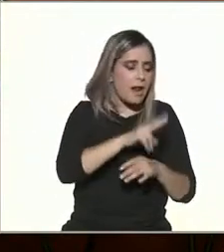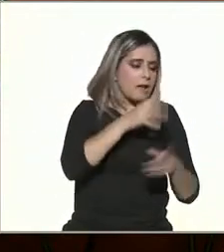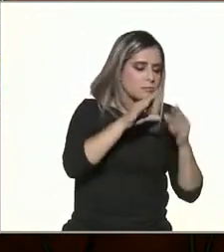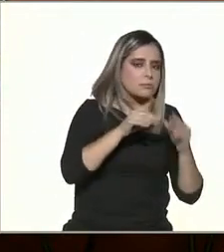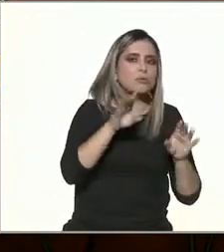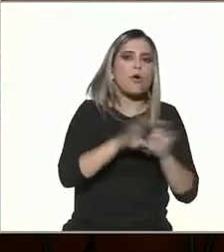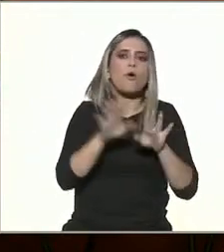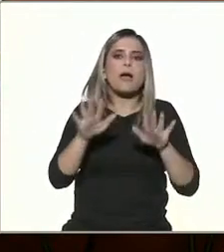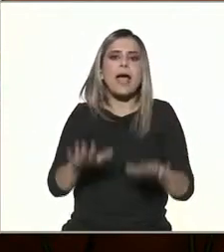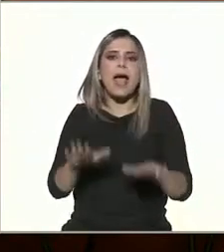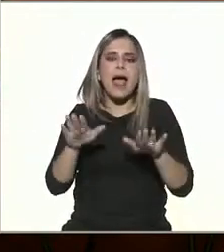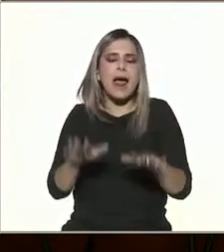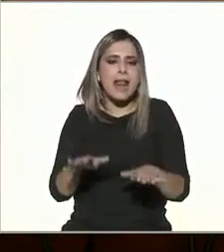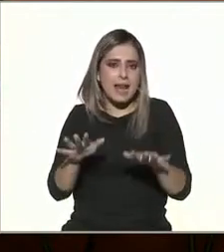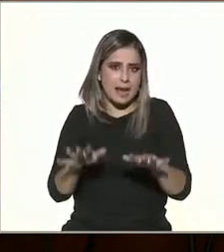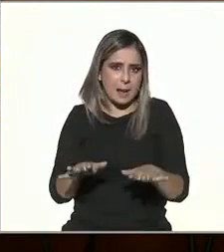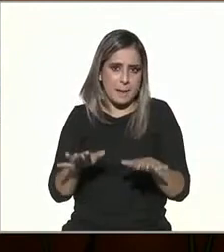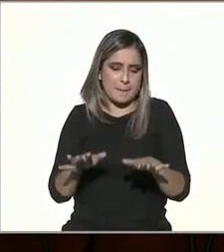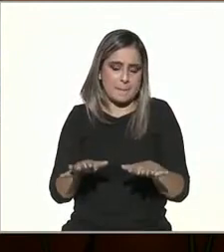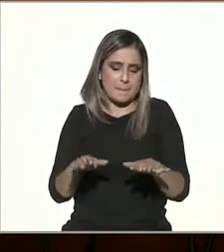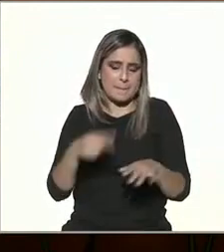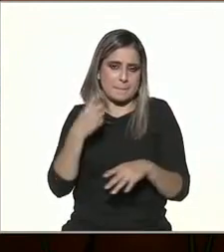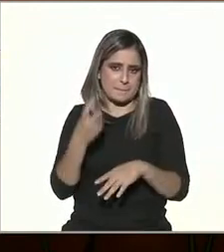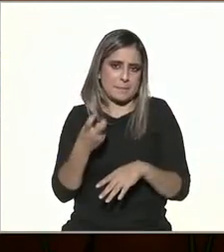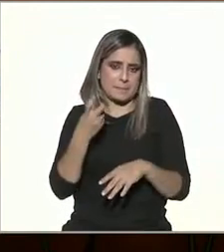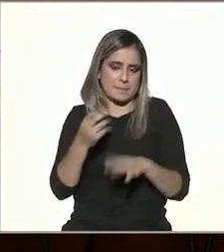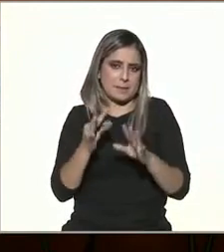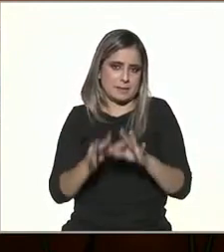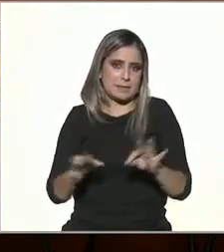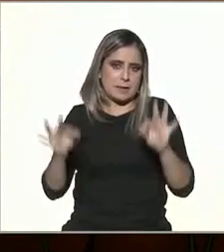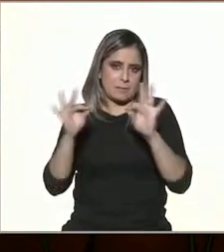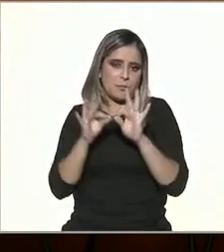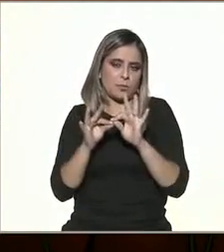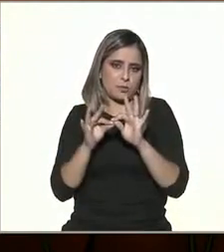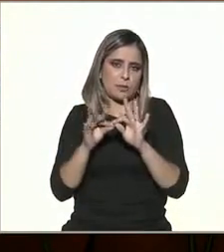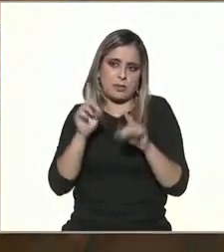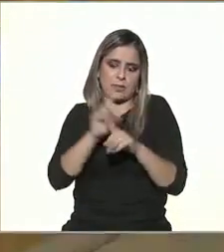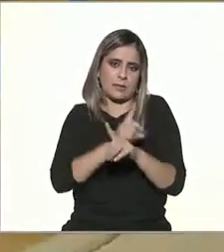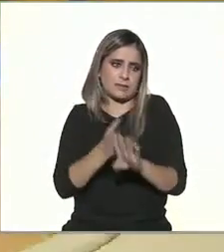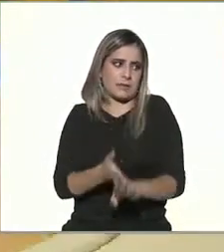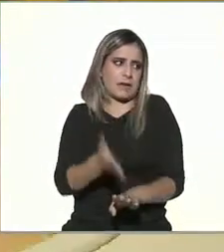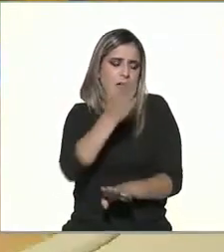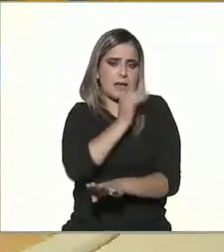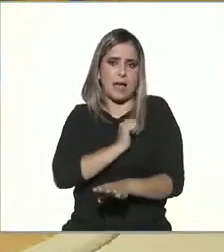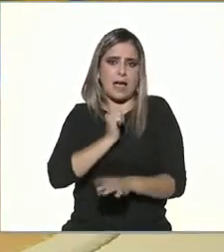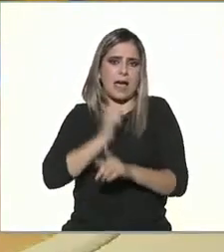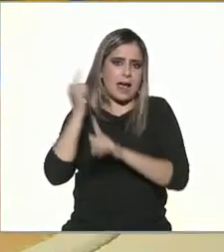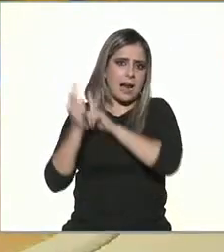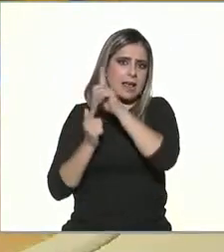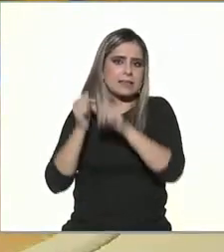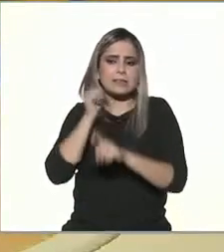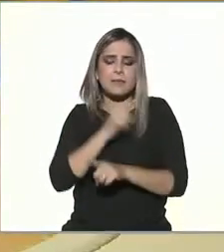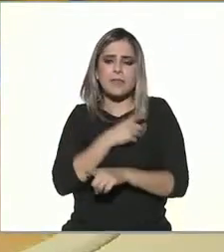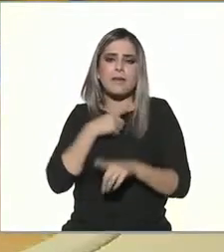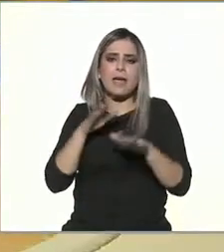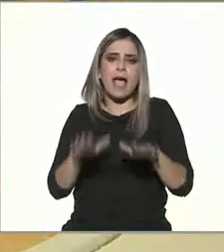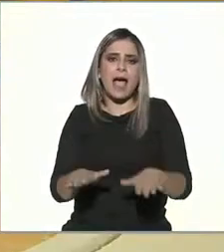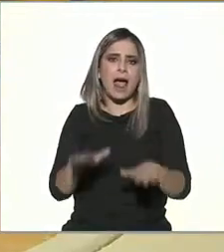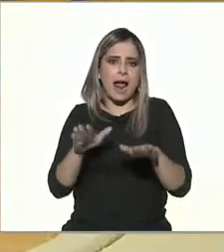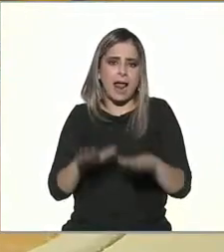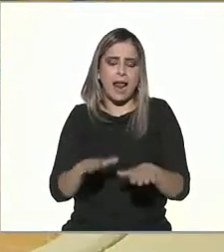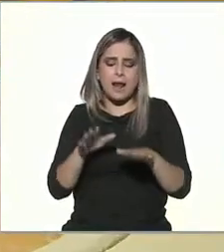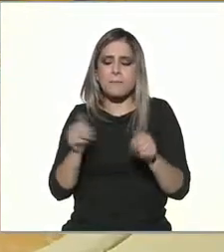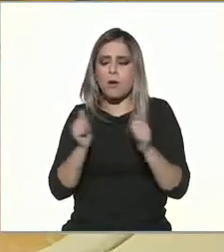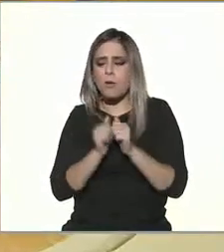moderación, ¿no? Es como que es un concepto que no es de ahora, es de la Grecia antica, ¿no? Moderación en todo lo que